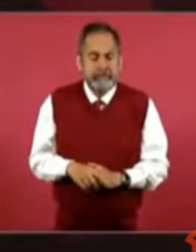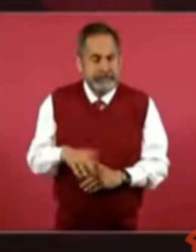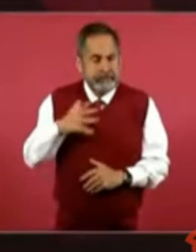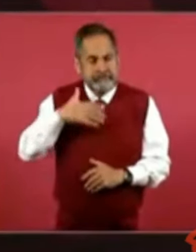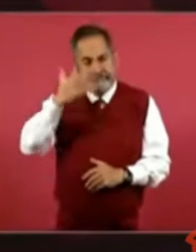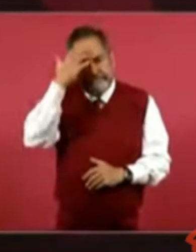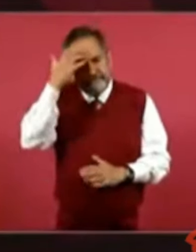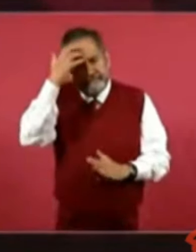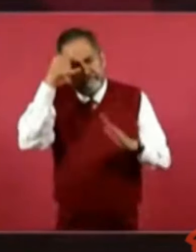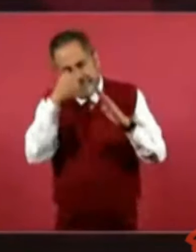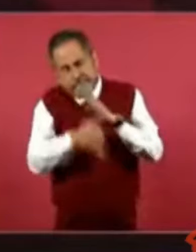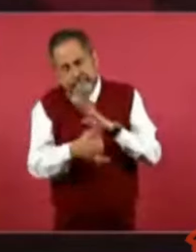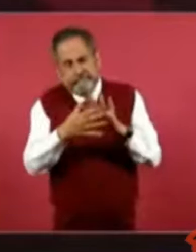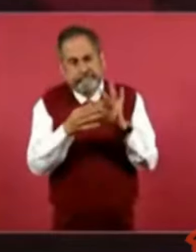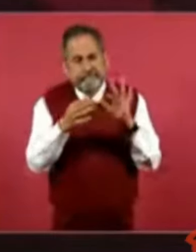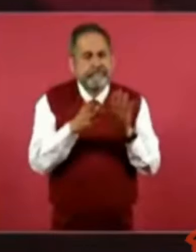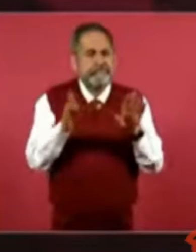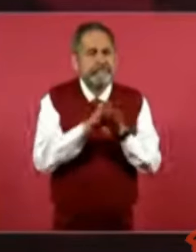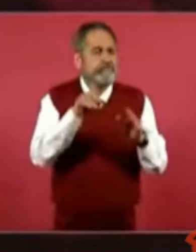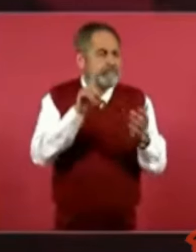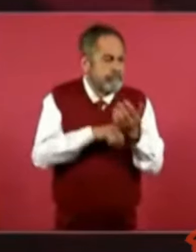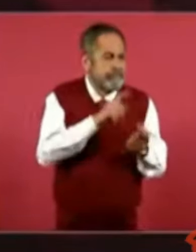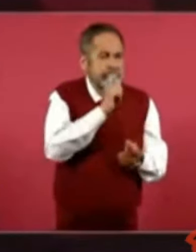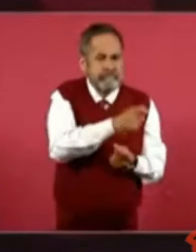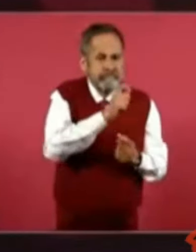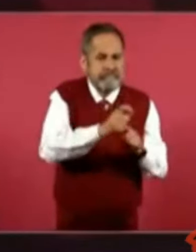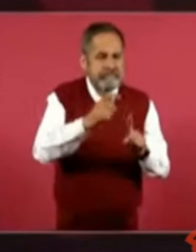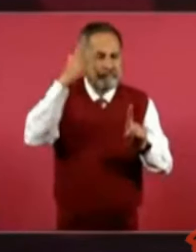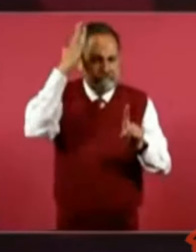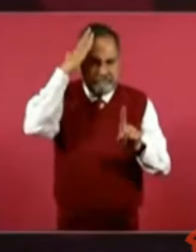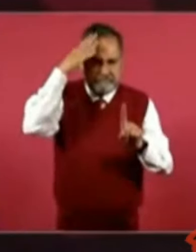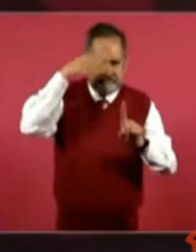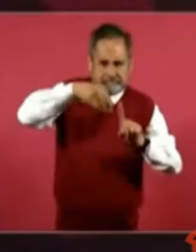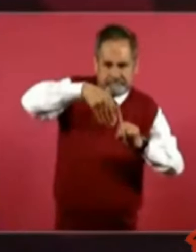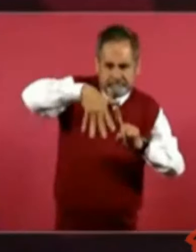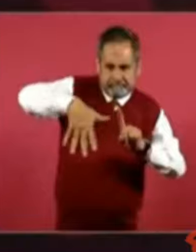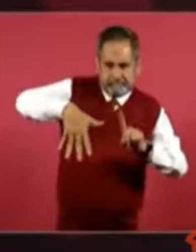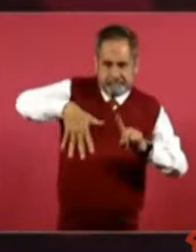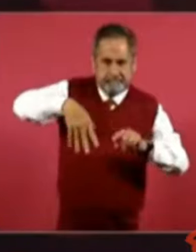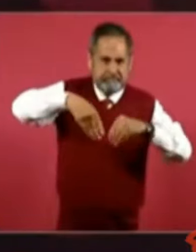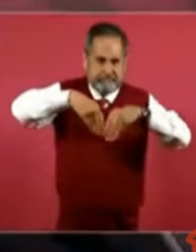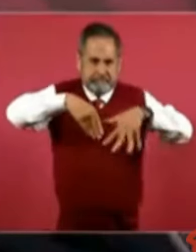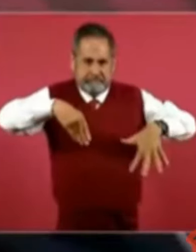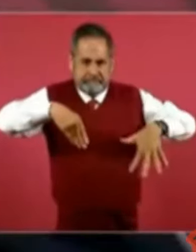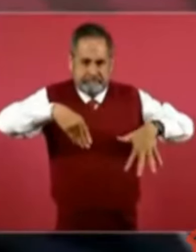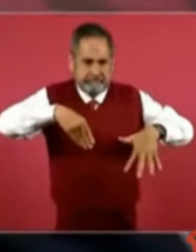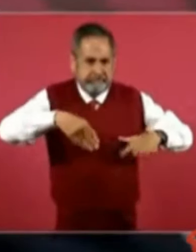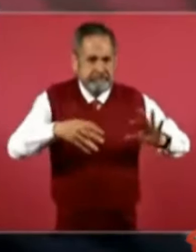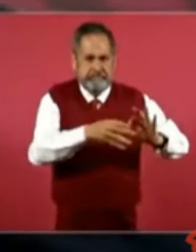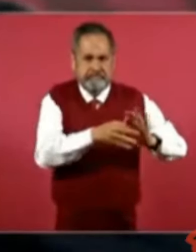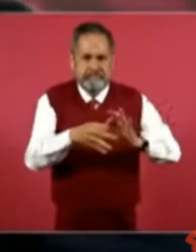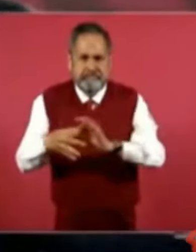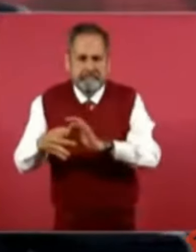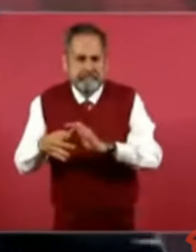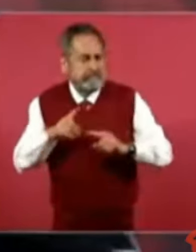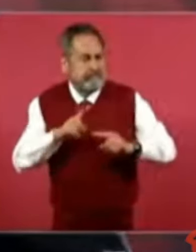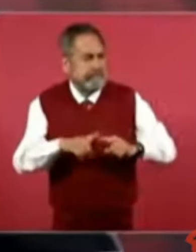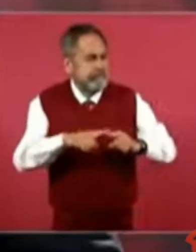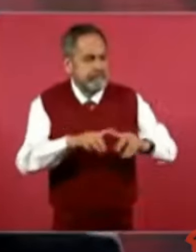todas las ligas y también